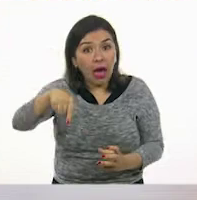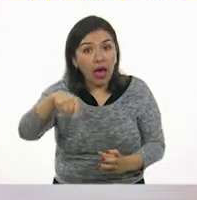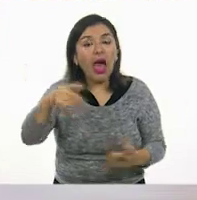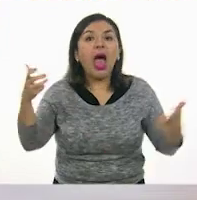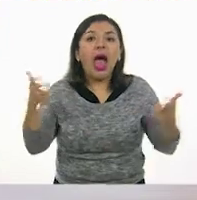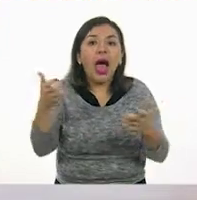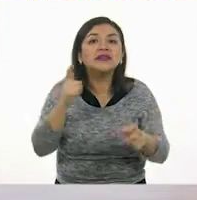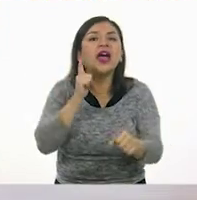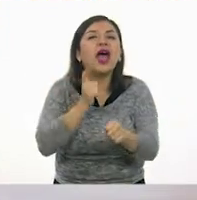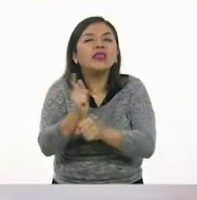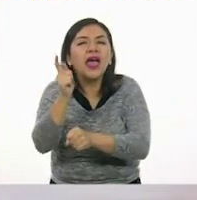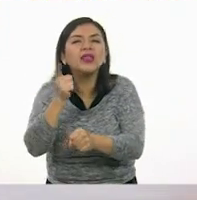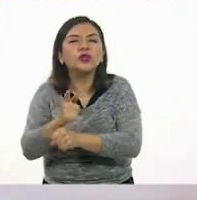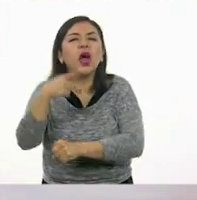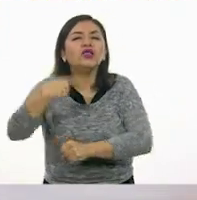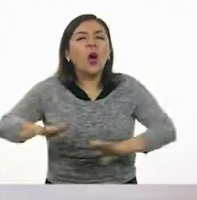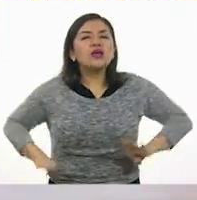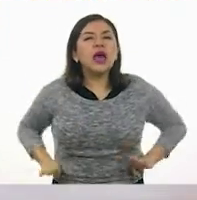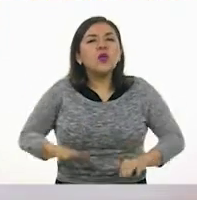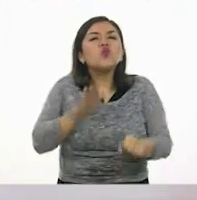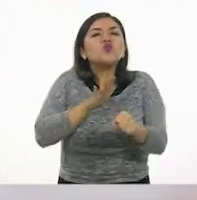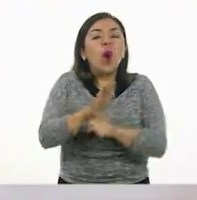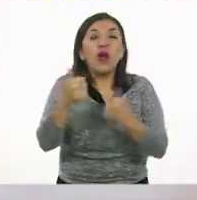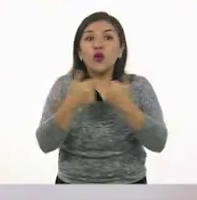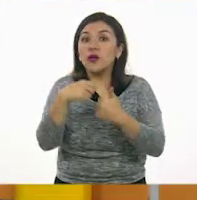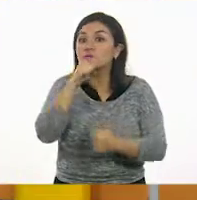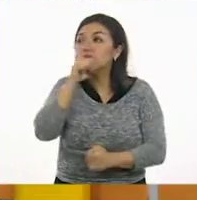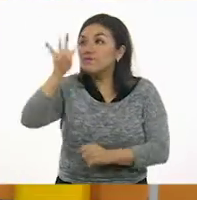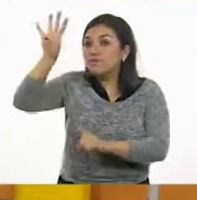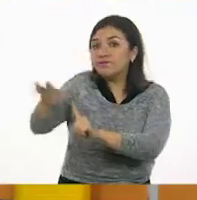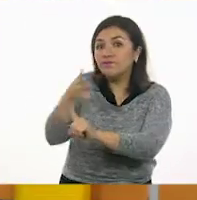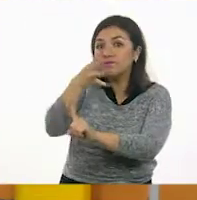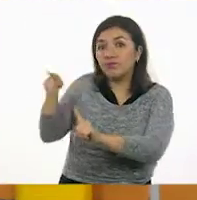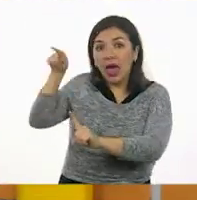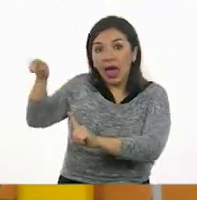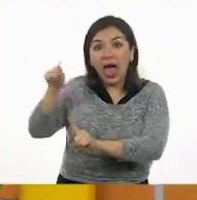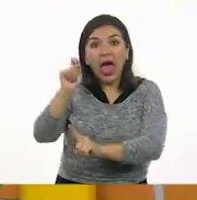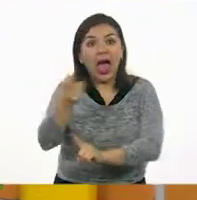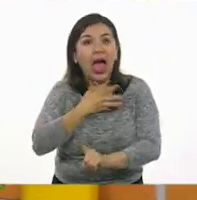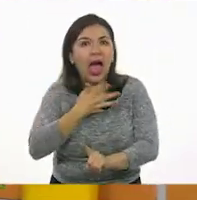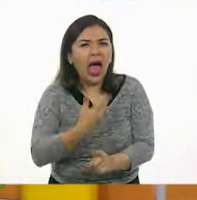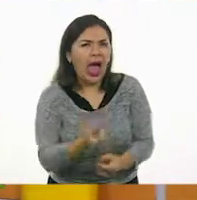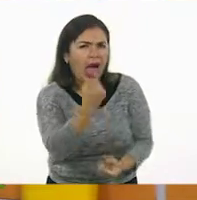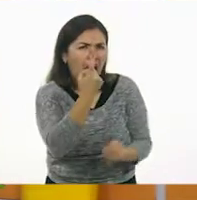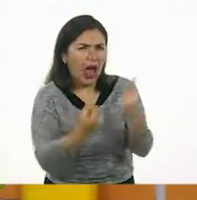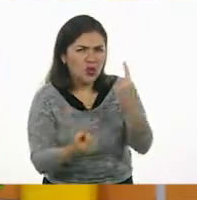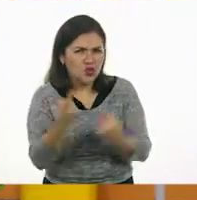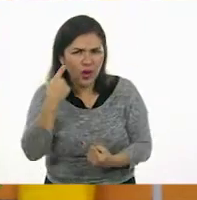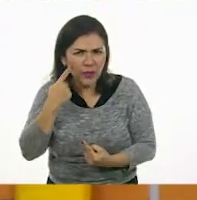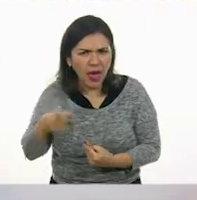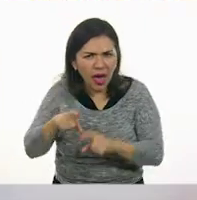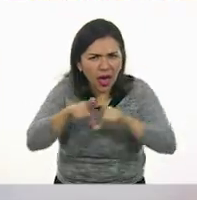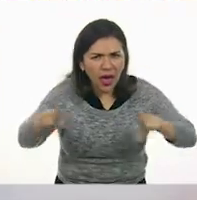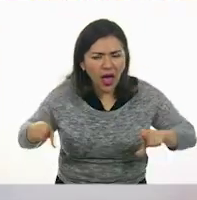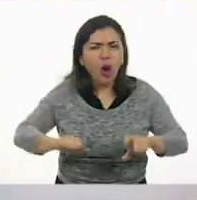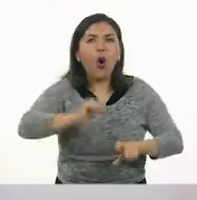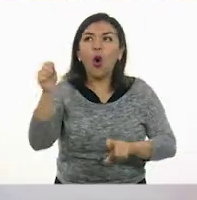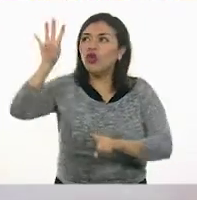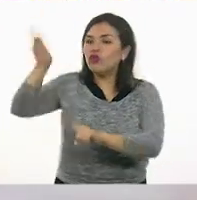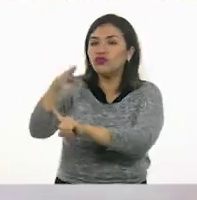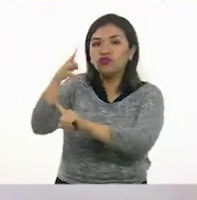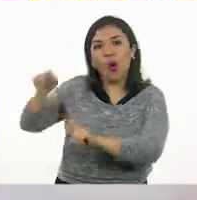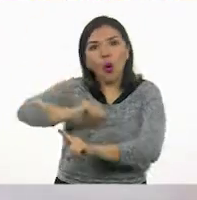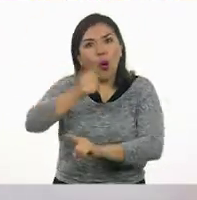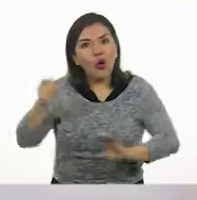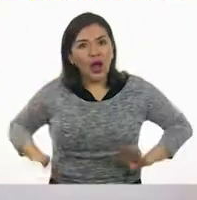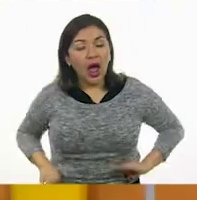descubrir diferentes características y pistas que tenemos aquí de los prismas. Aquí tengo algunas y aquí en el pizarrón tengo otras.